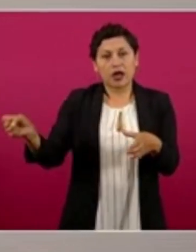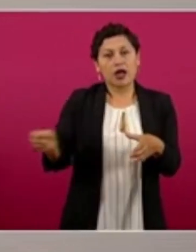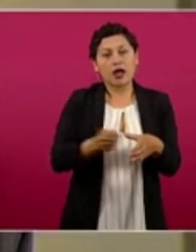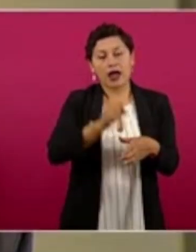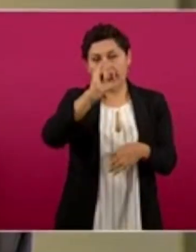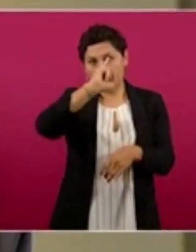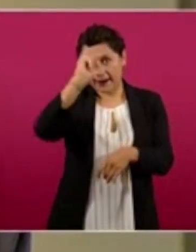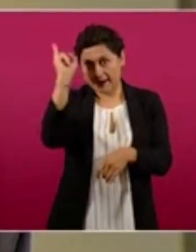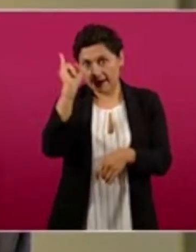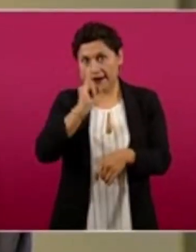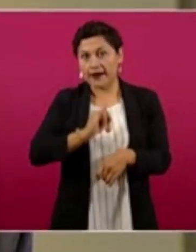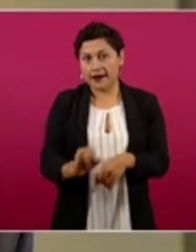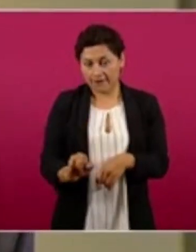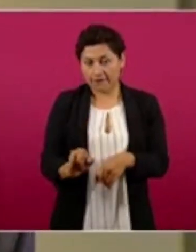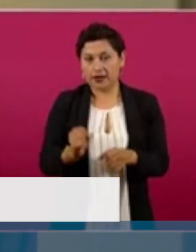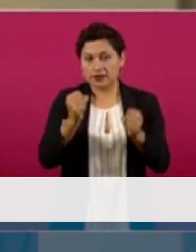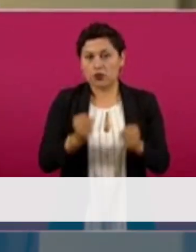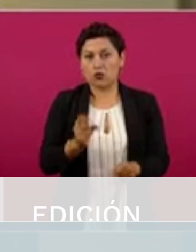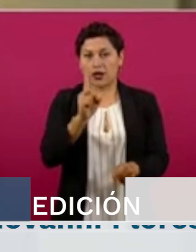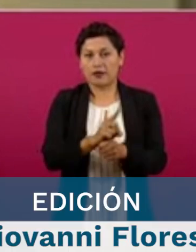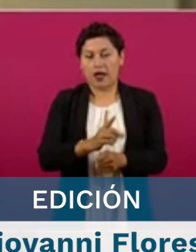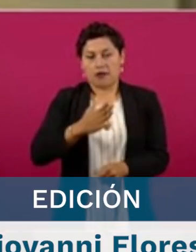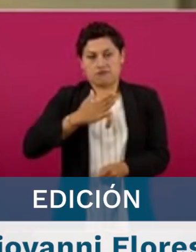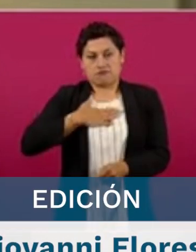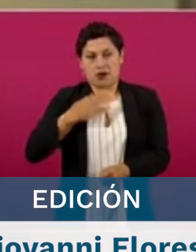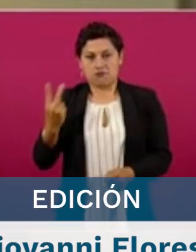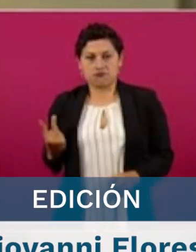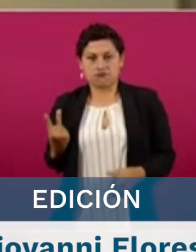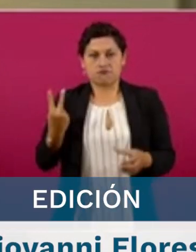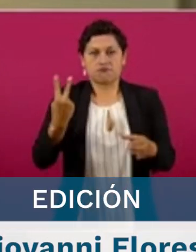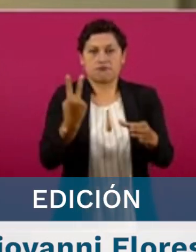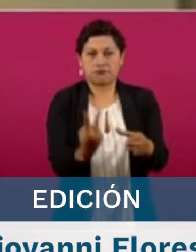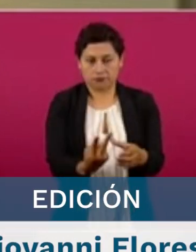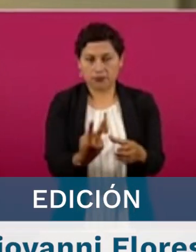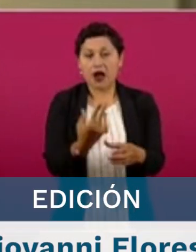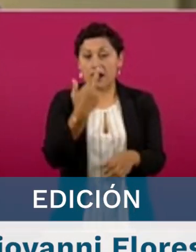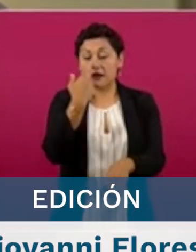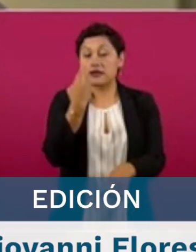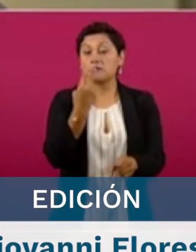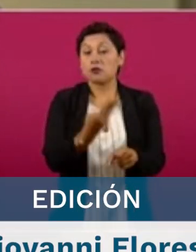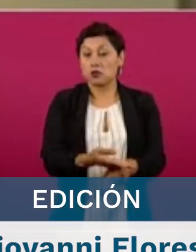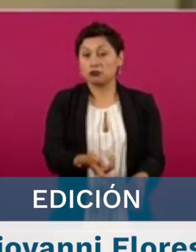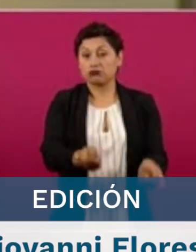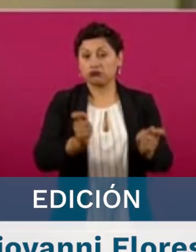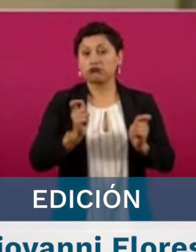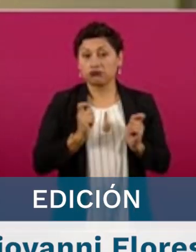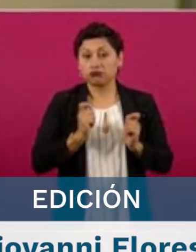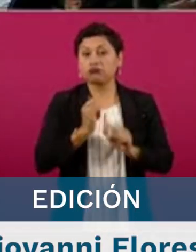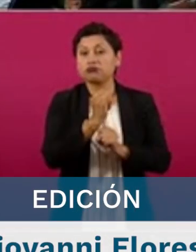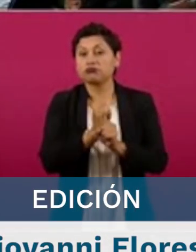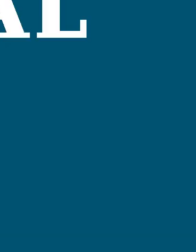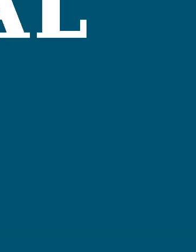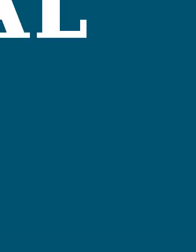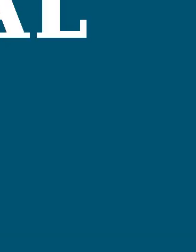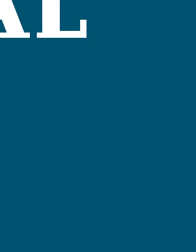seguridad y su servidor, que seremos los responsables directos de esta investigación.